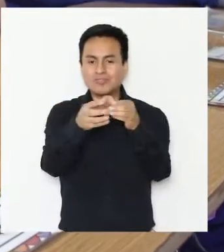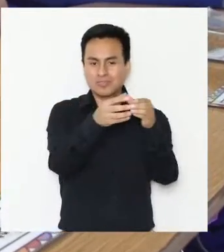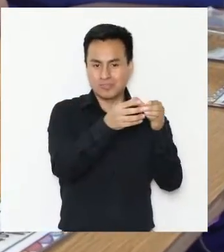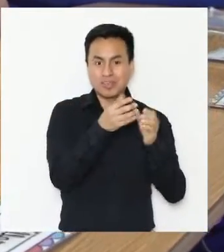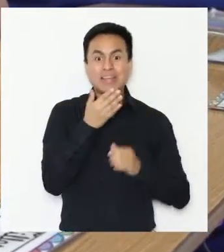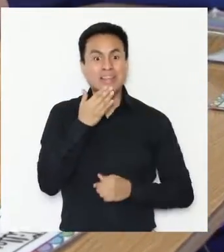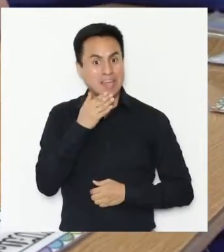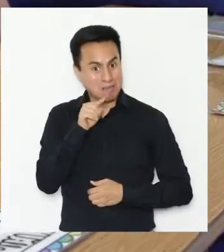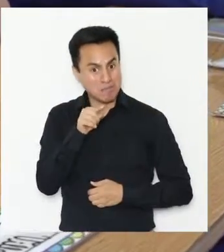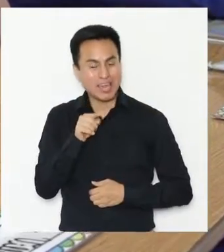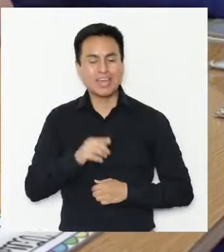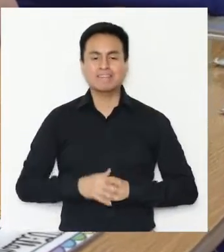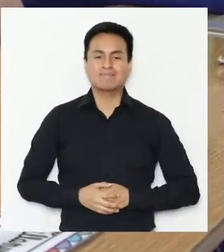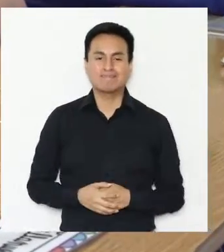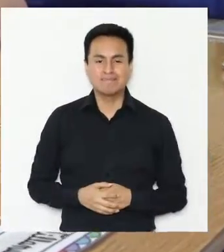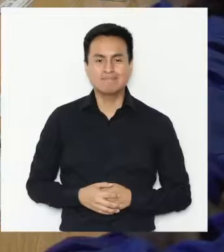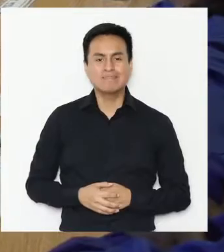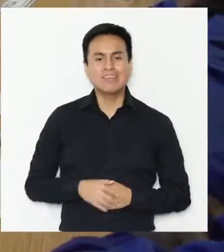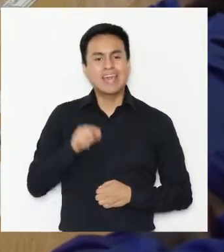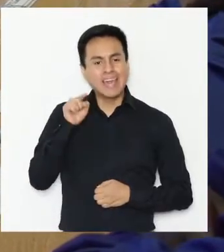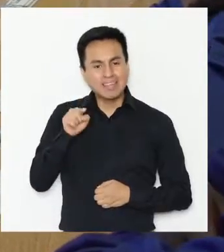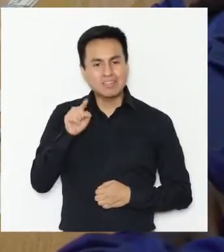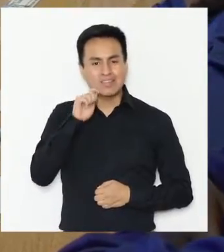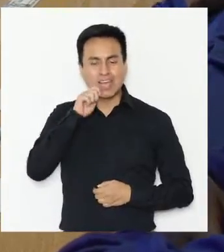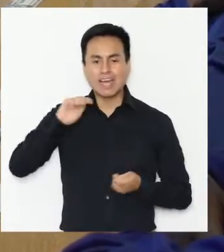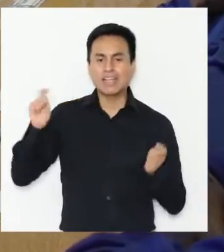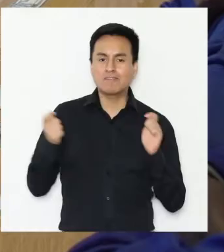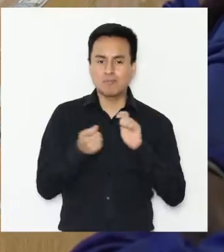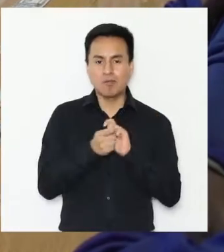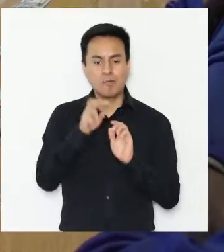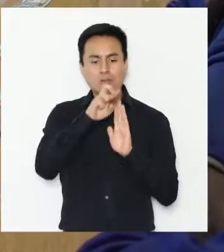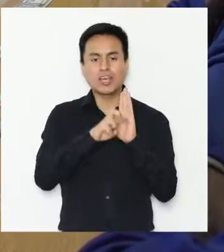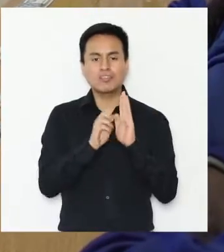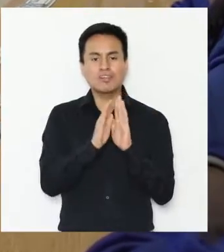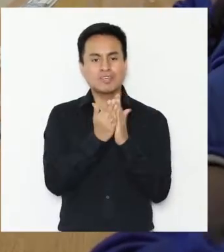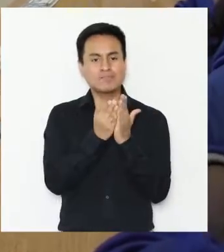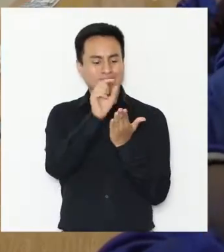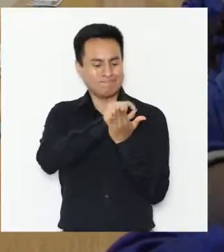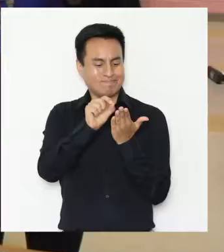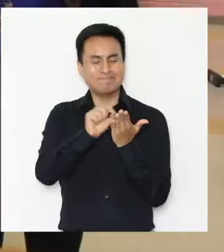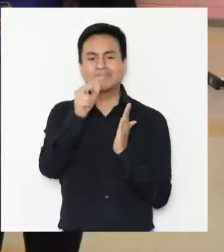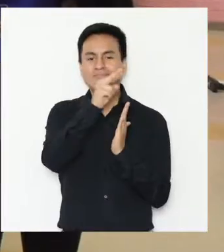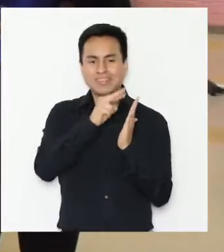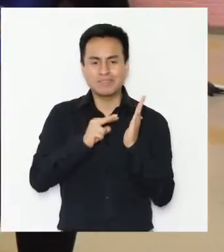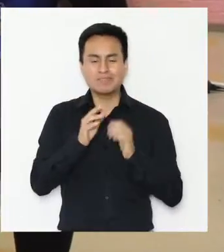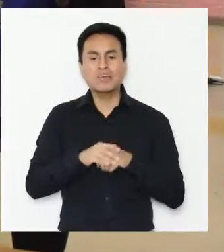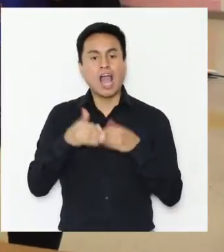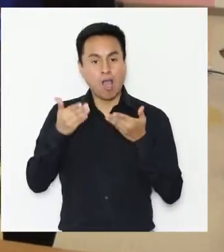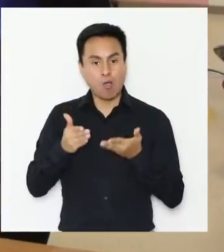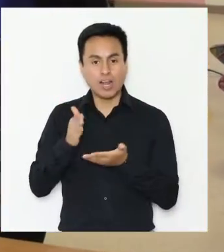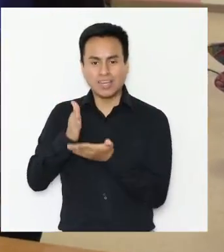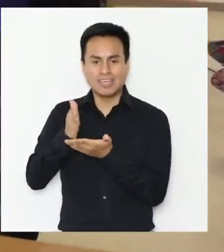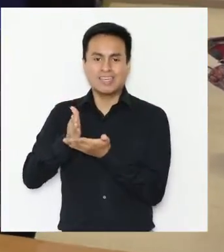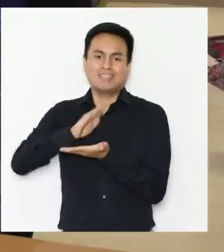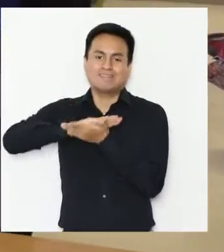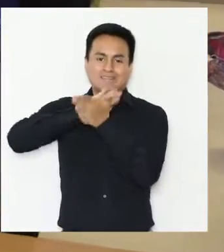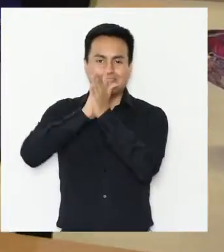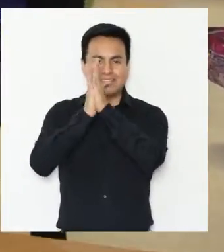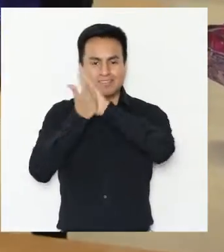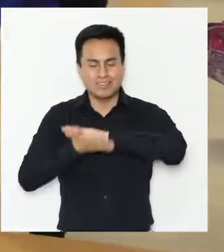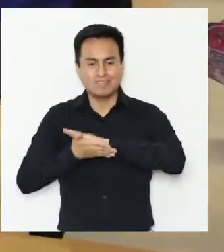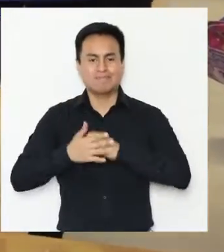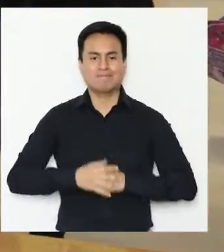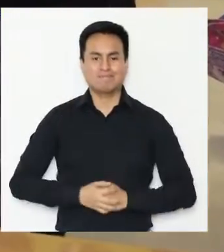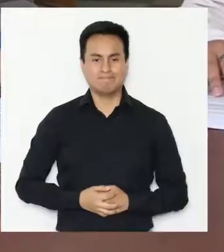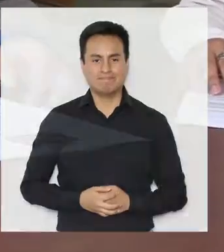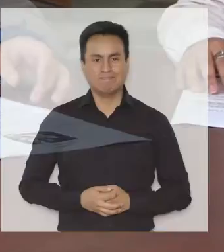integrando más cursos y esto se transformó en un proyecto literario que ahora conlleva a toda la comunidad